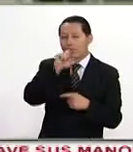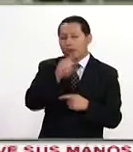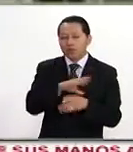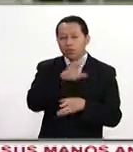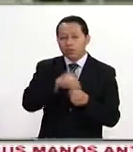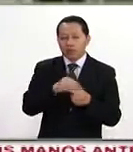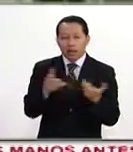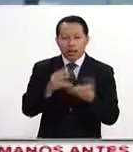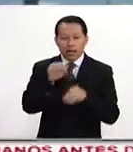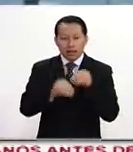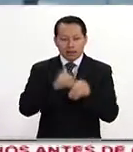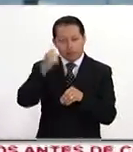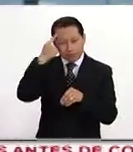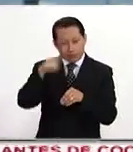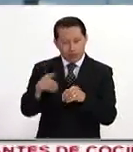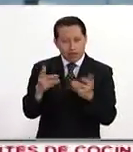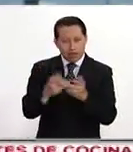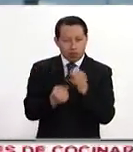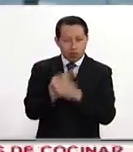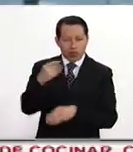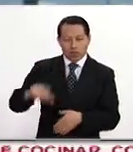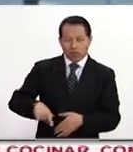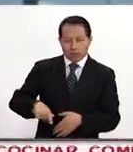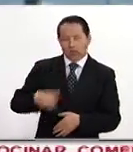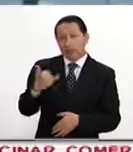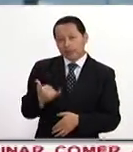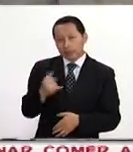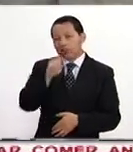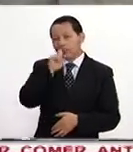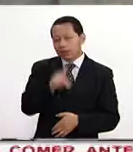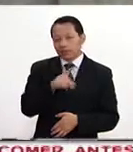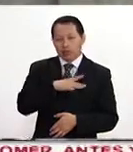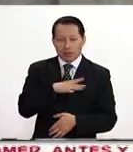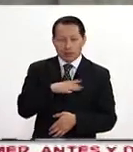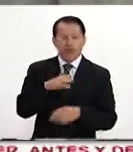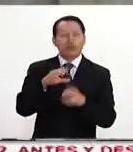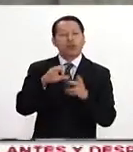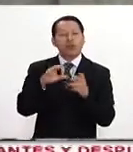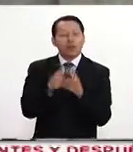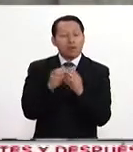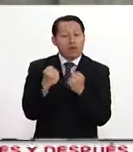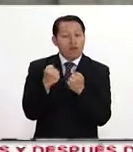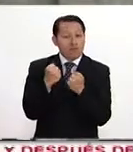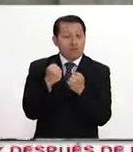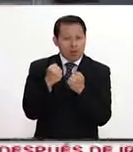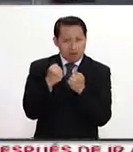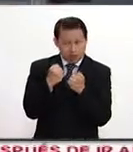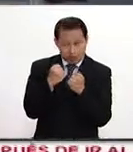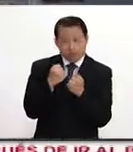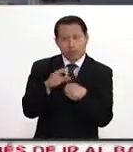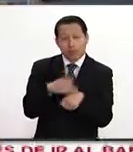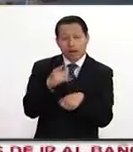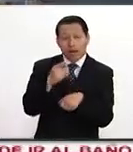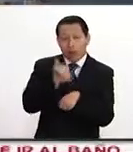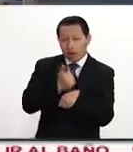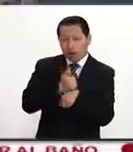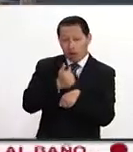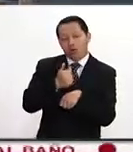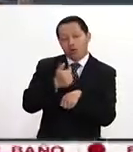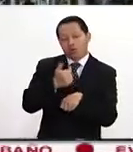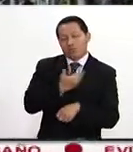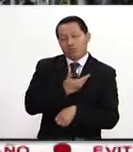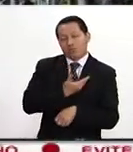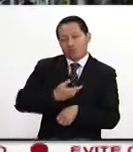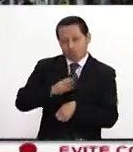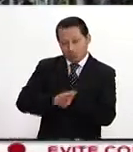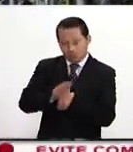articulación para crear un nuevo gobierno y sin duda es una figura histórica porque su abuelo fue presidente de Brasil, aunque nunca llegó